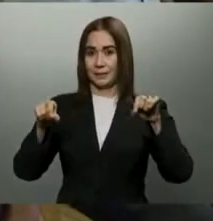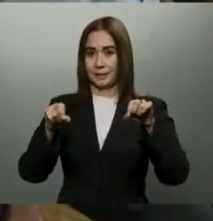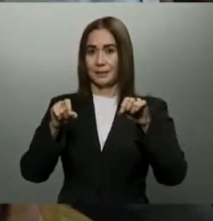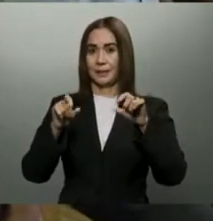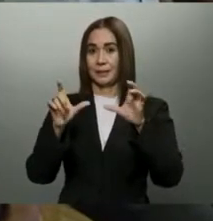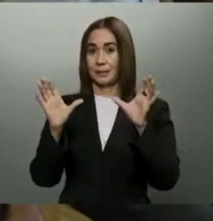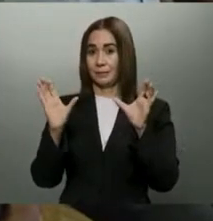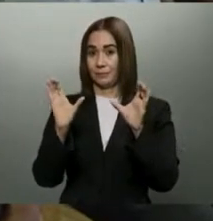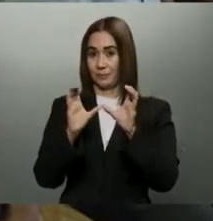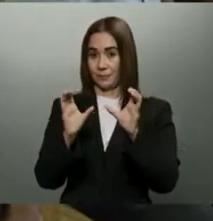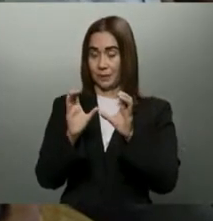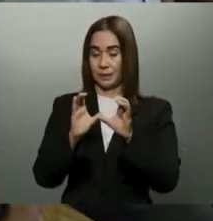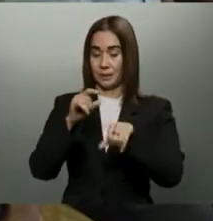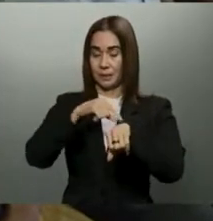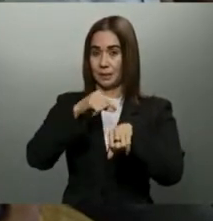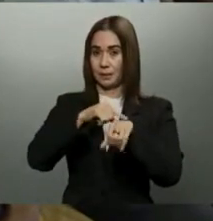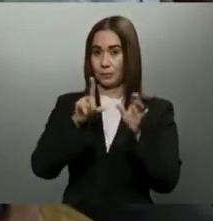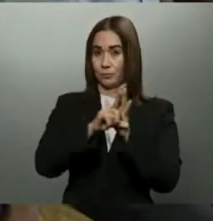Benita. definitivo.